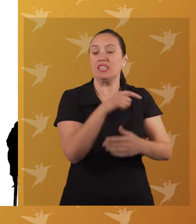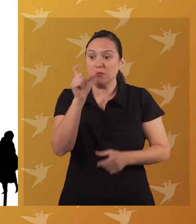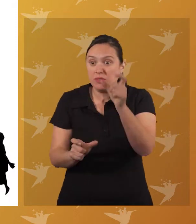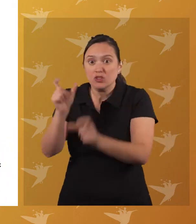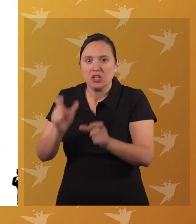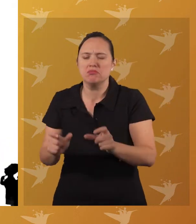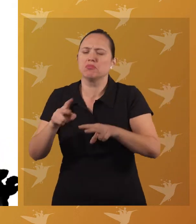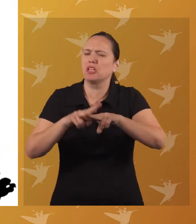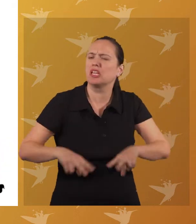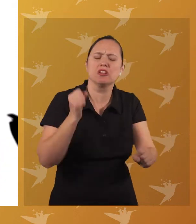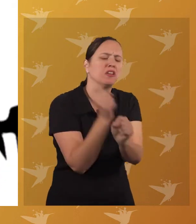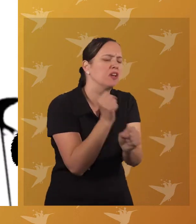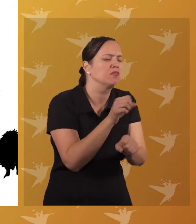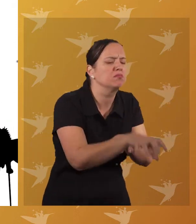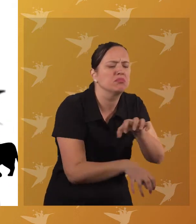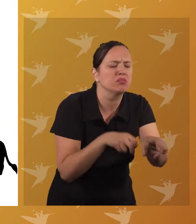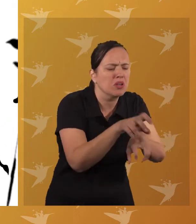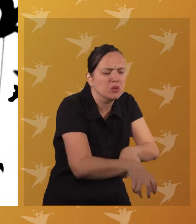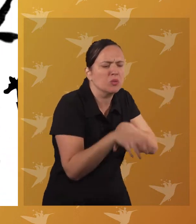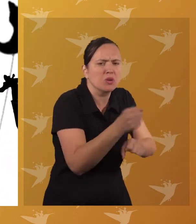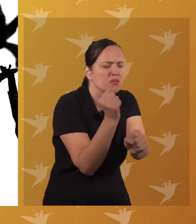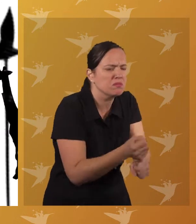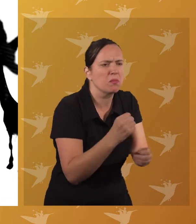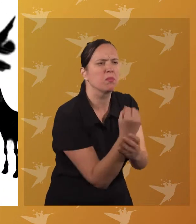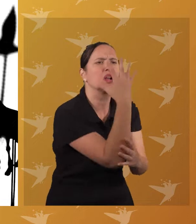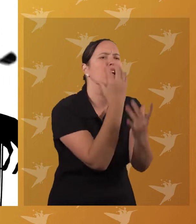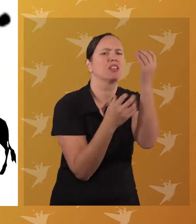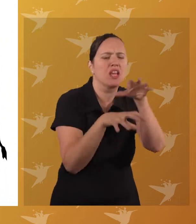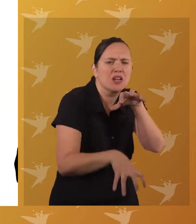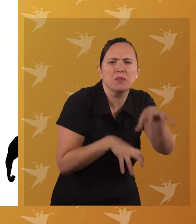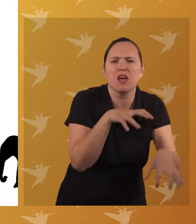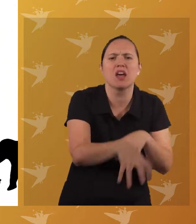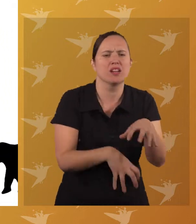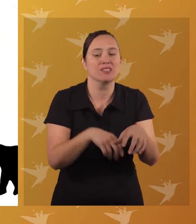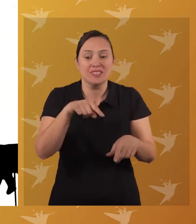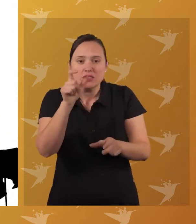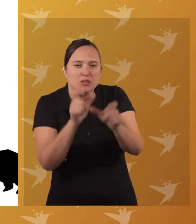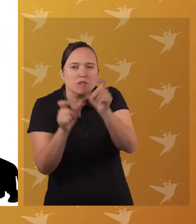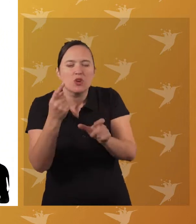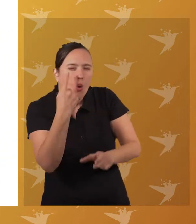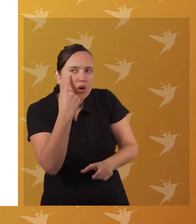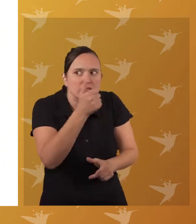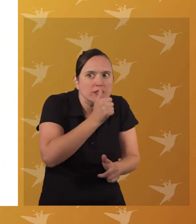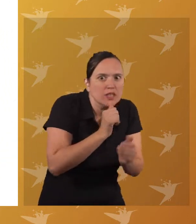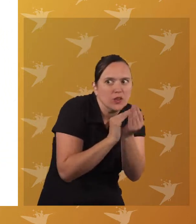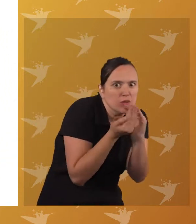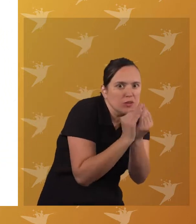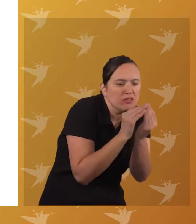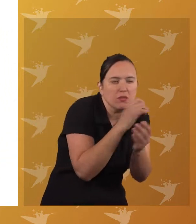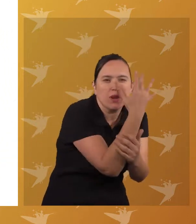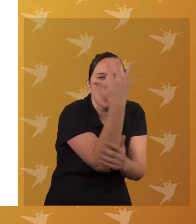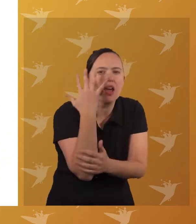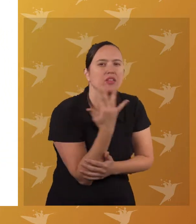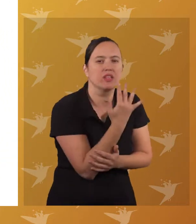Vivían tranquilos cultivando la tierra Por eso conocían los secretos de la agricultura